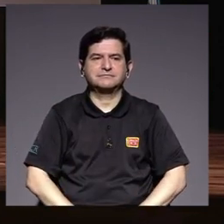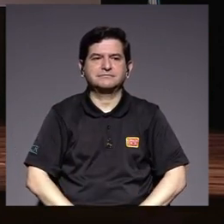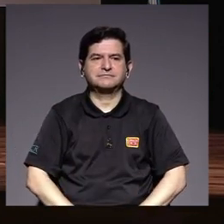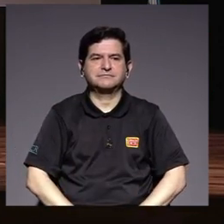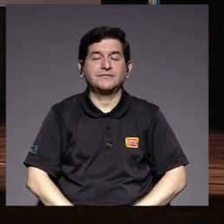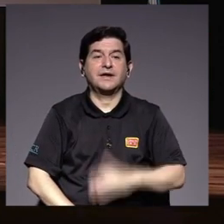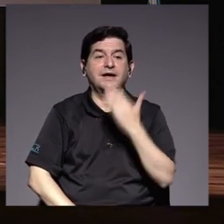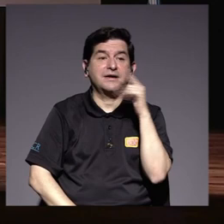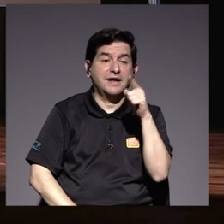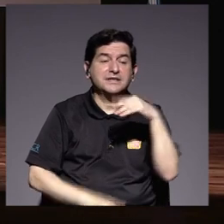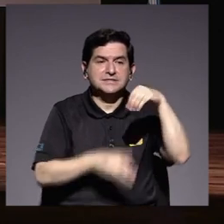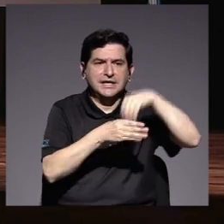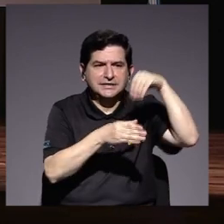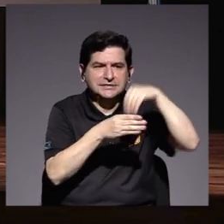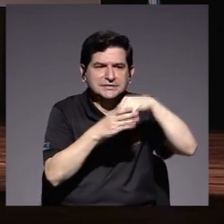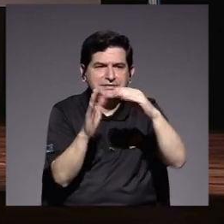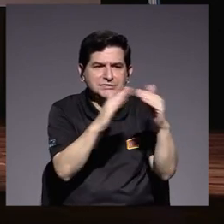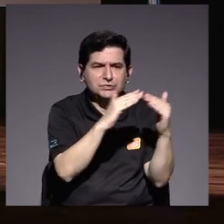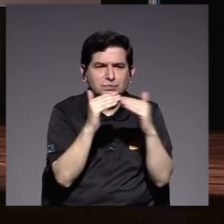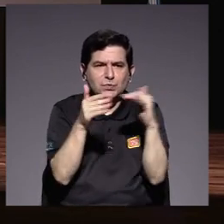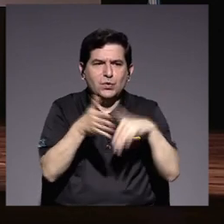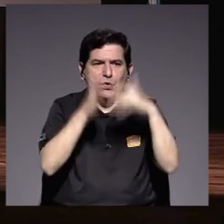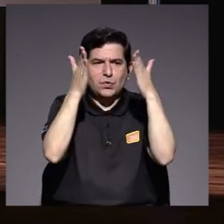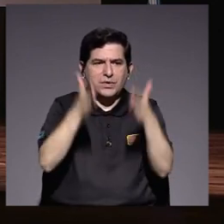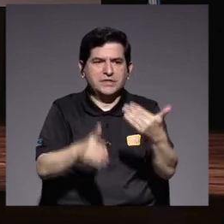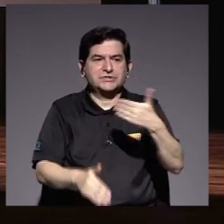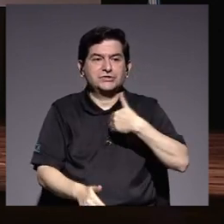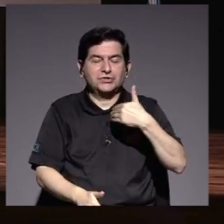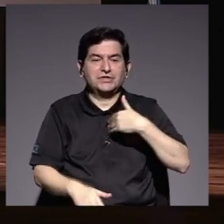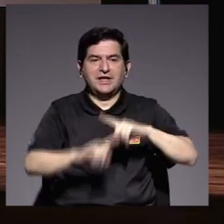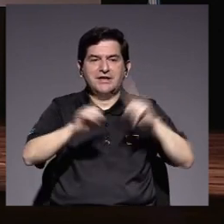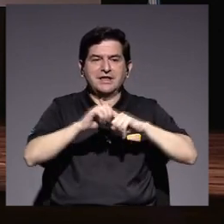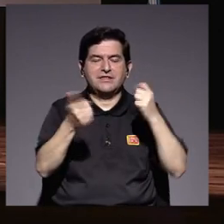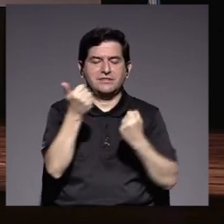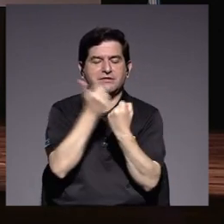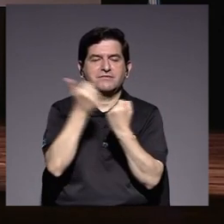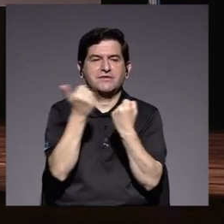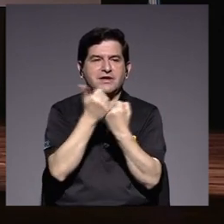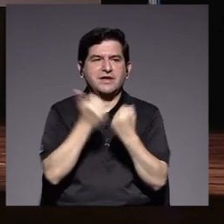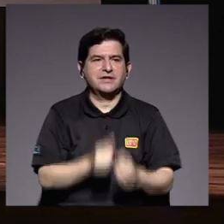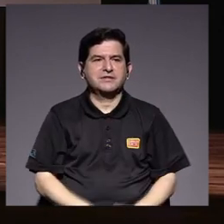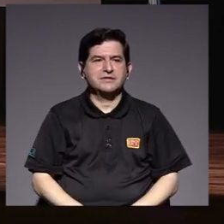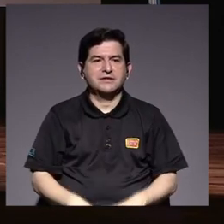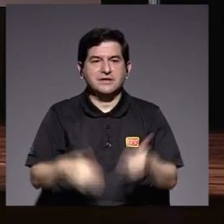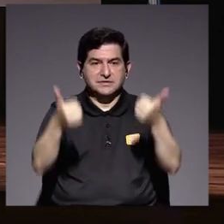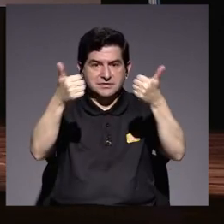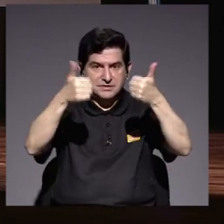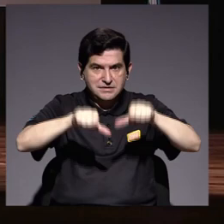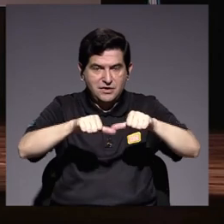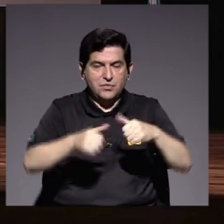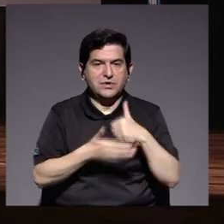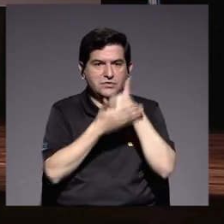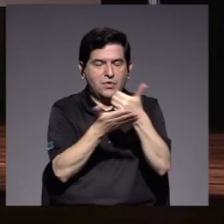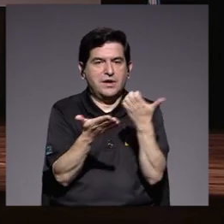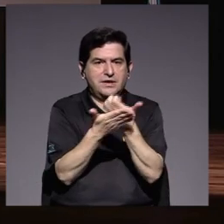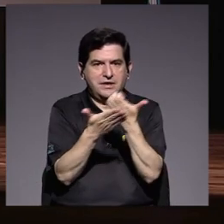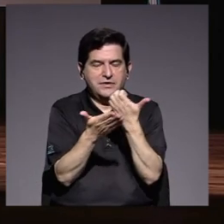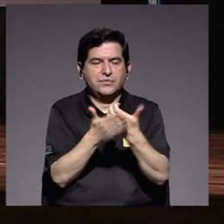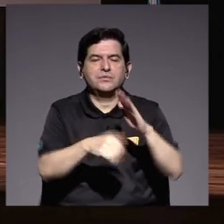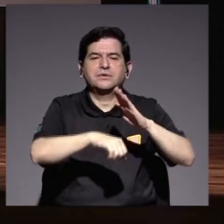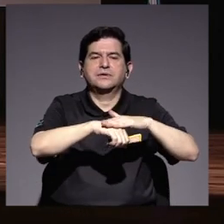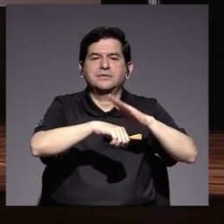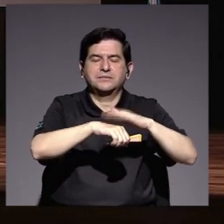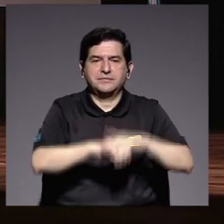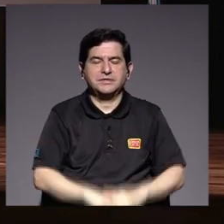gracias a estas inversiones la población estudiantil goza de diversos apoyos según esa categoría de beca que les permite